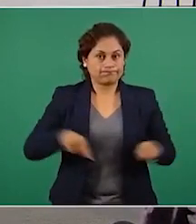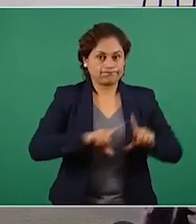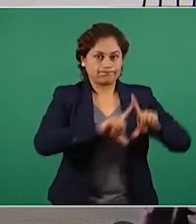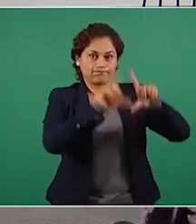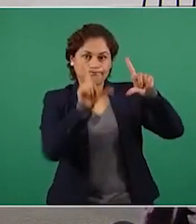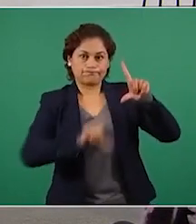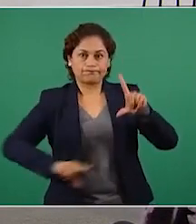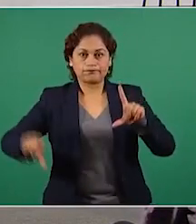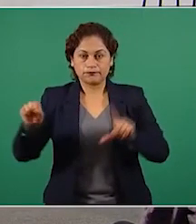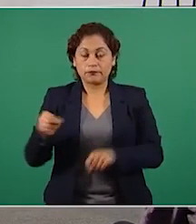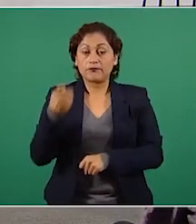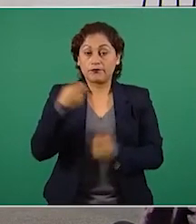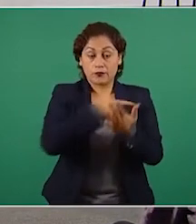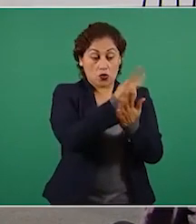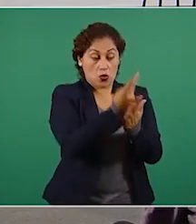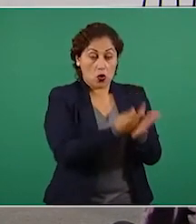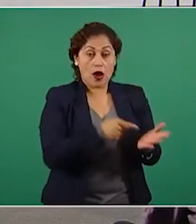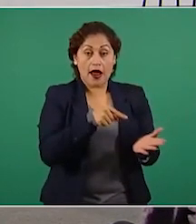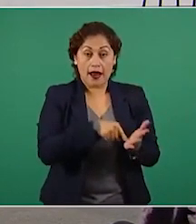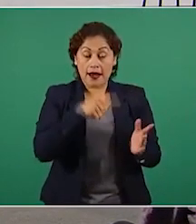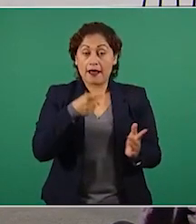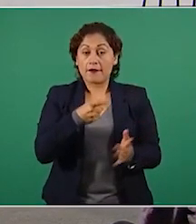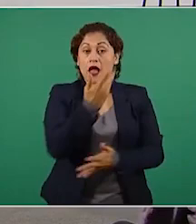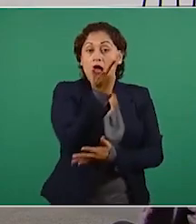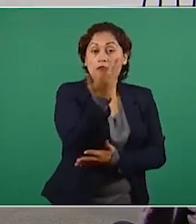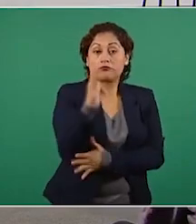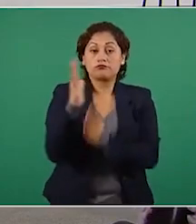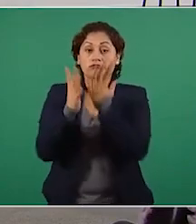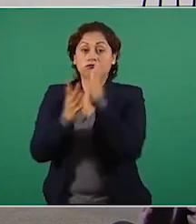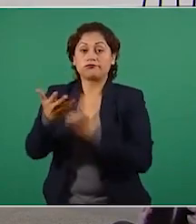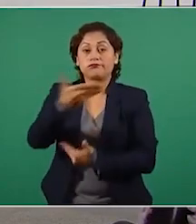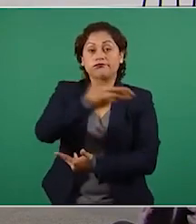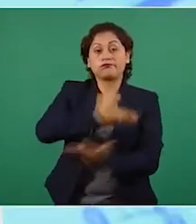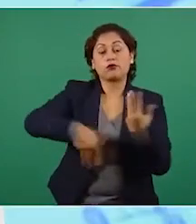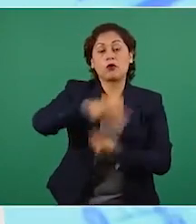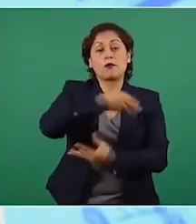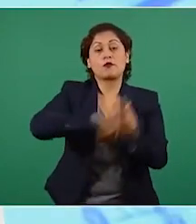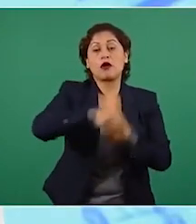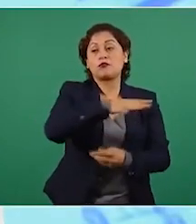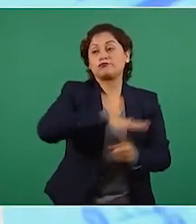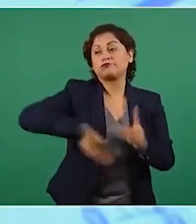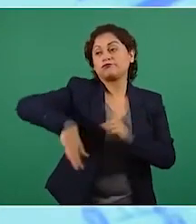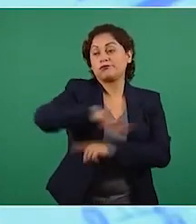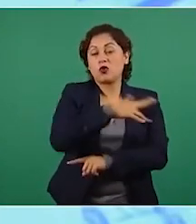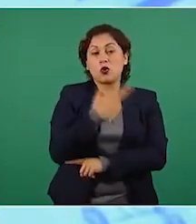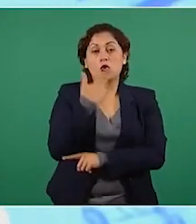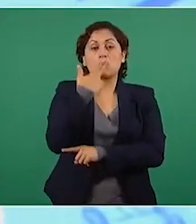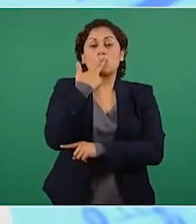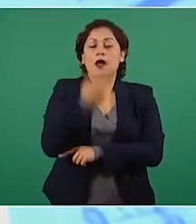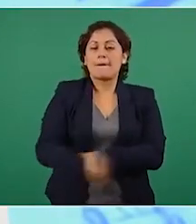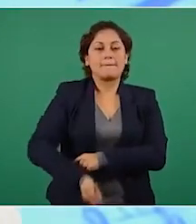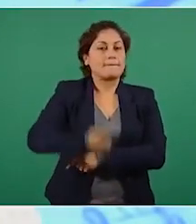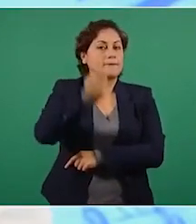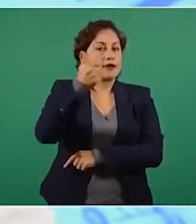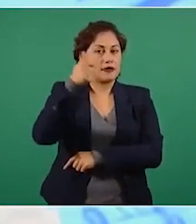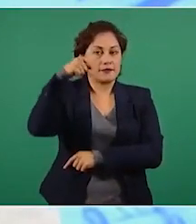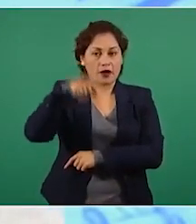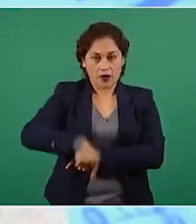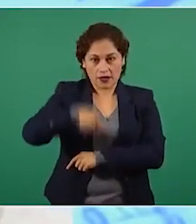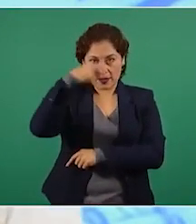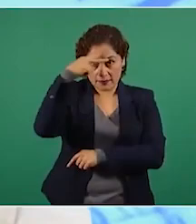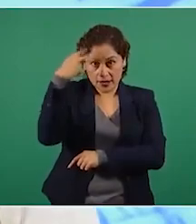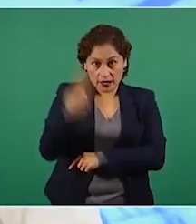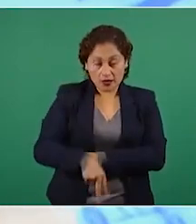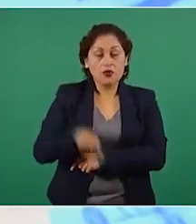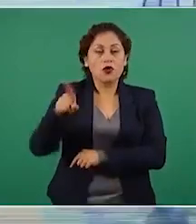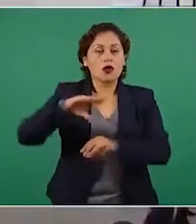Es un programa de reforestación y de regeneración social sin precedentes en el país y uno de los más importantes en el mundo.